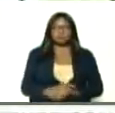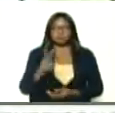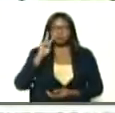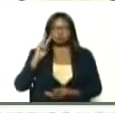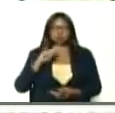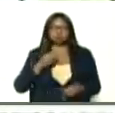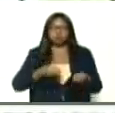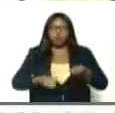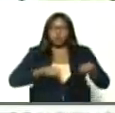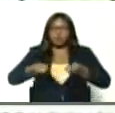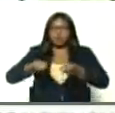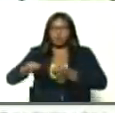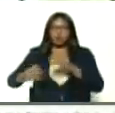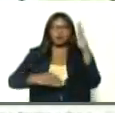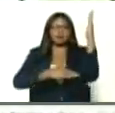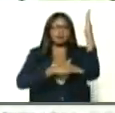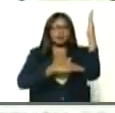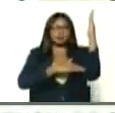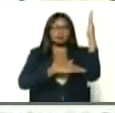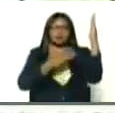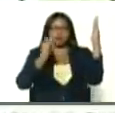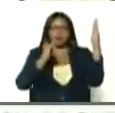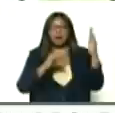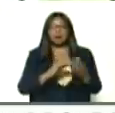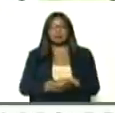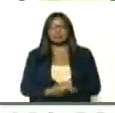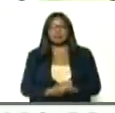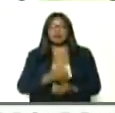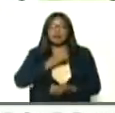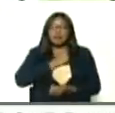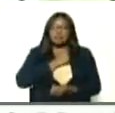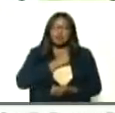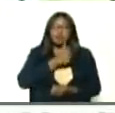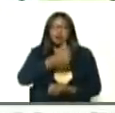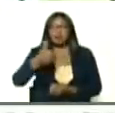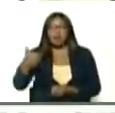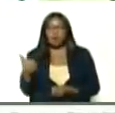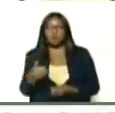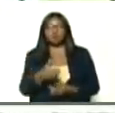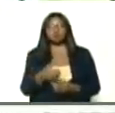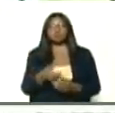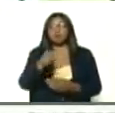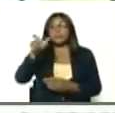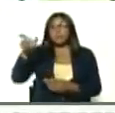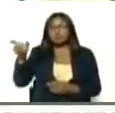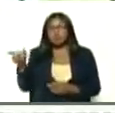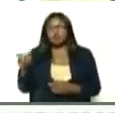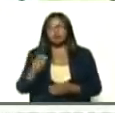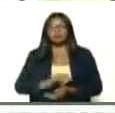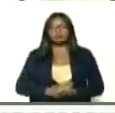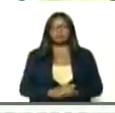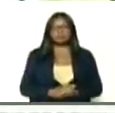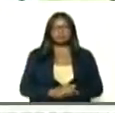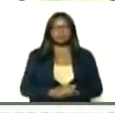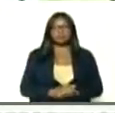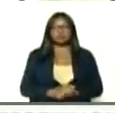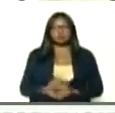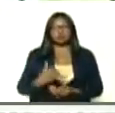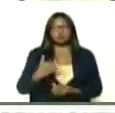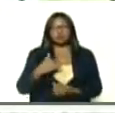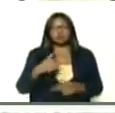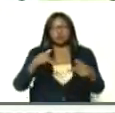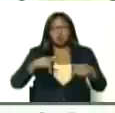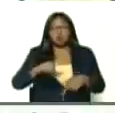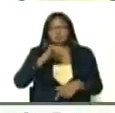coordinando, con la iglesia católica, con las comunidades, con los curas, con los párracos, y, yo anuncio,